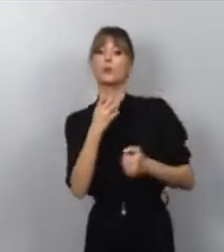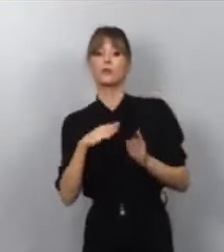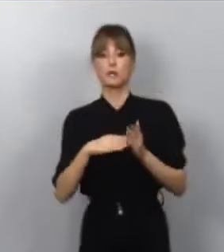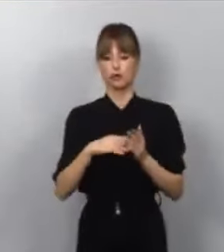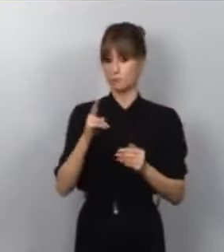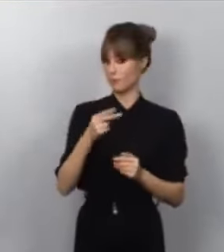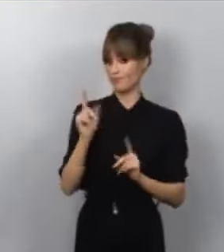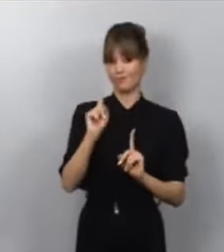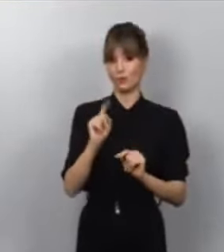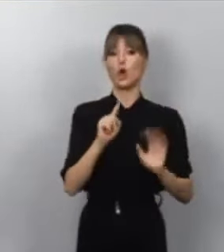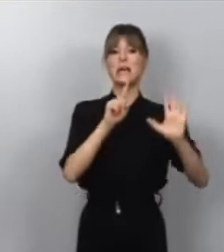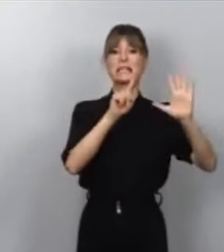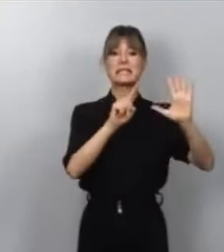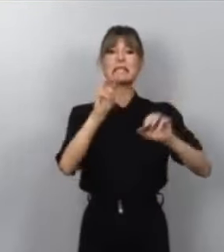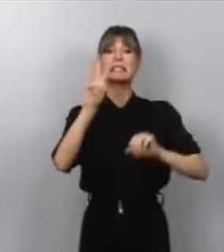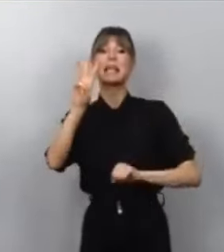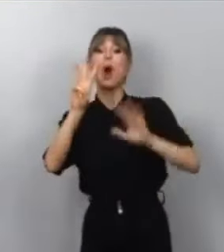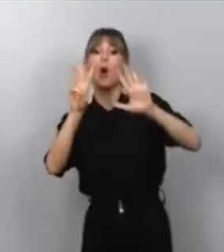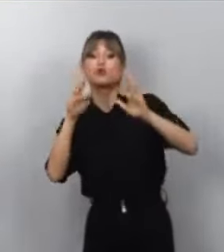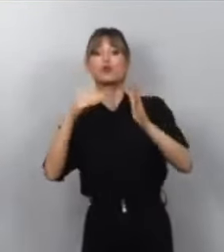vemos que son 68.000 euros.